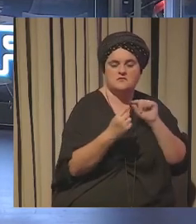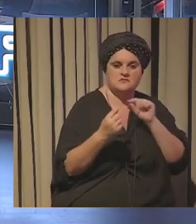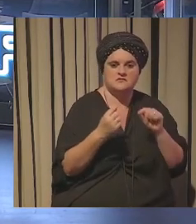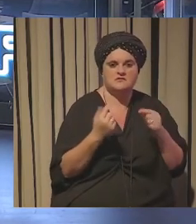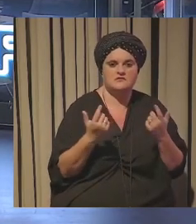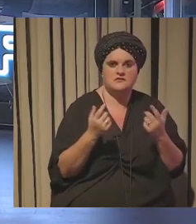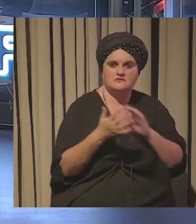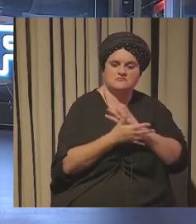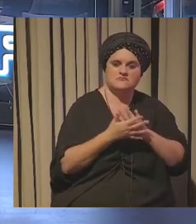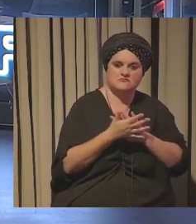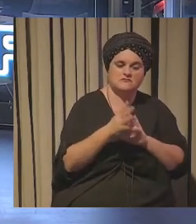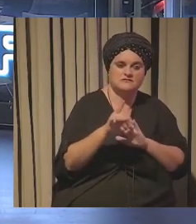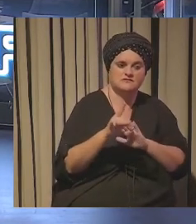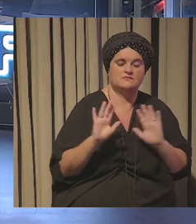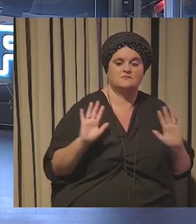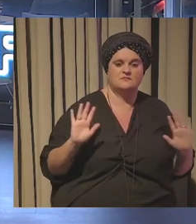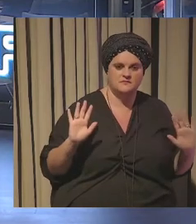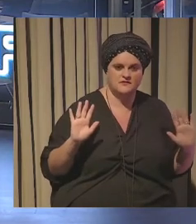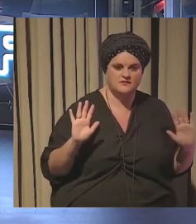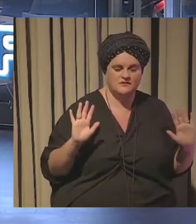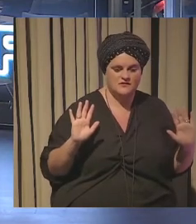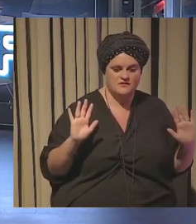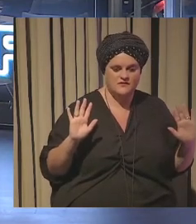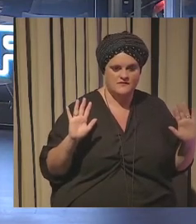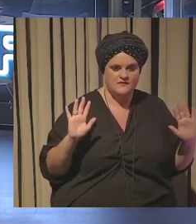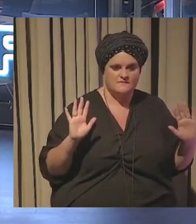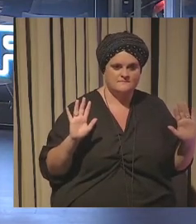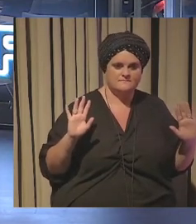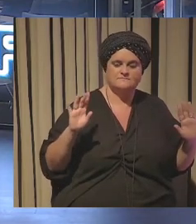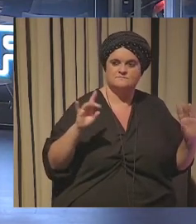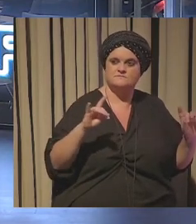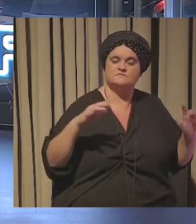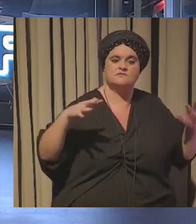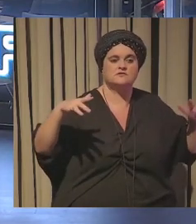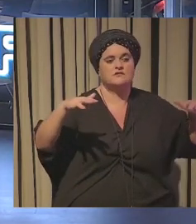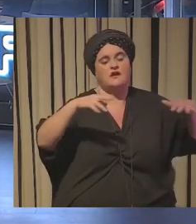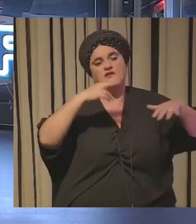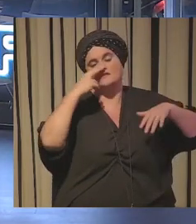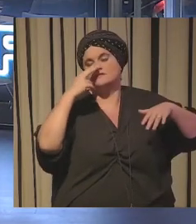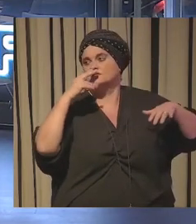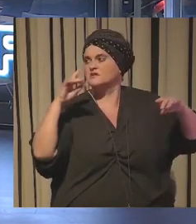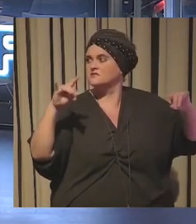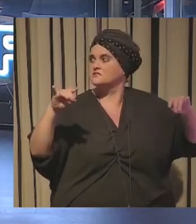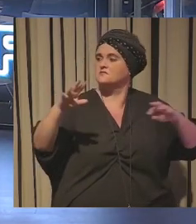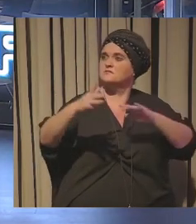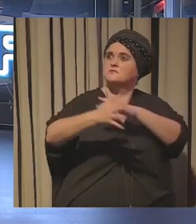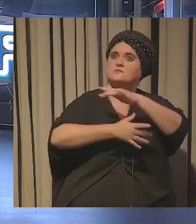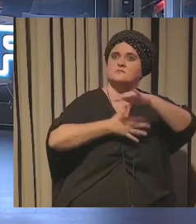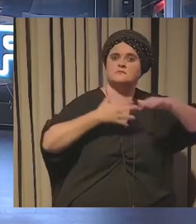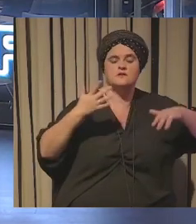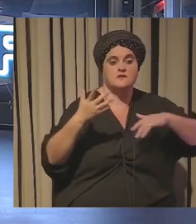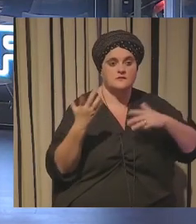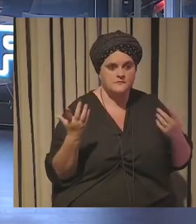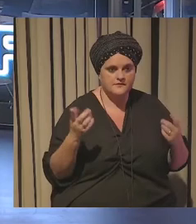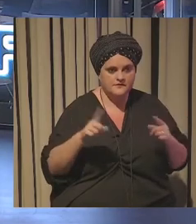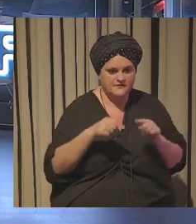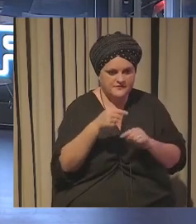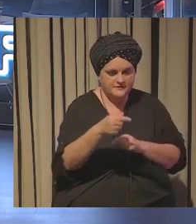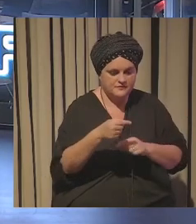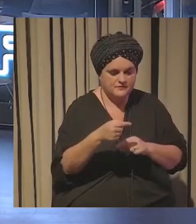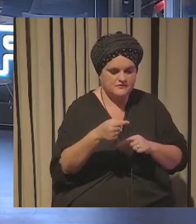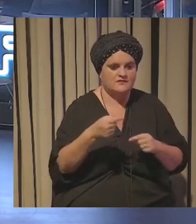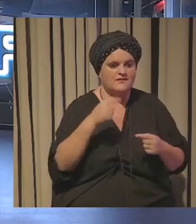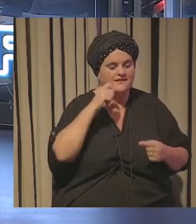conversan y tal pero se quedan como una especie de limbo así que interesante tal cual pero nos cuesta mucho luego